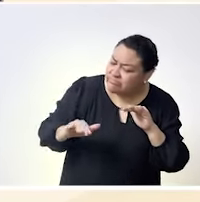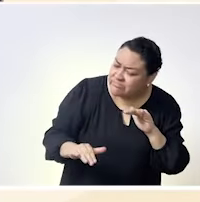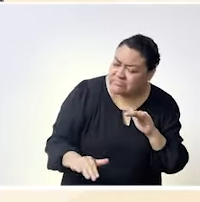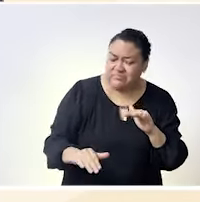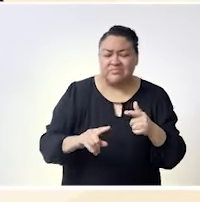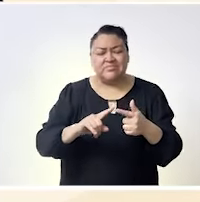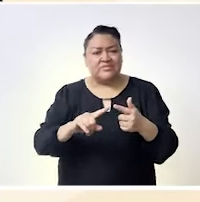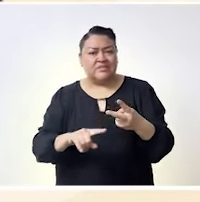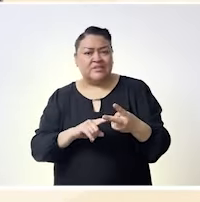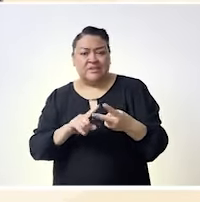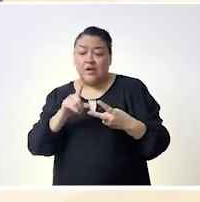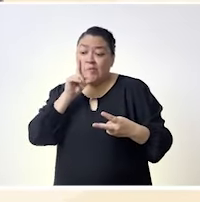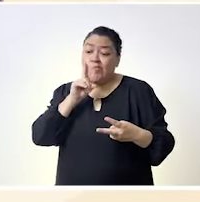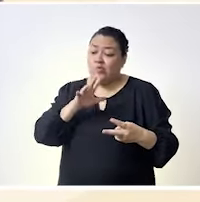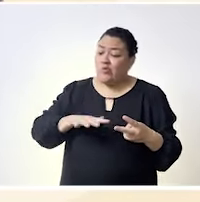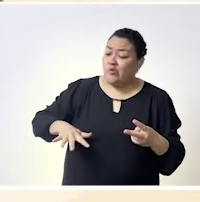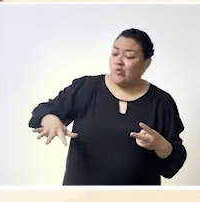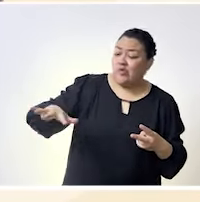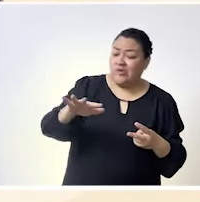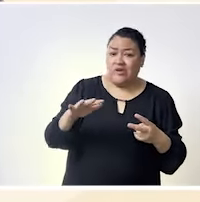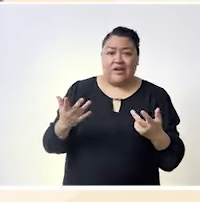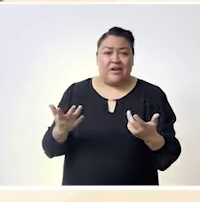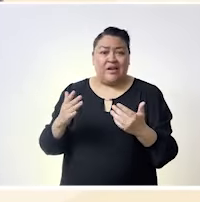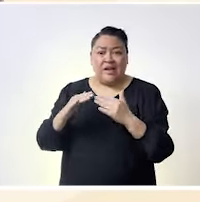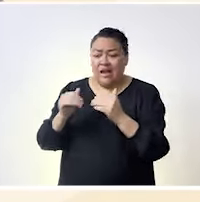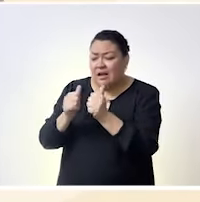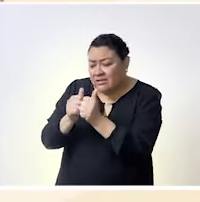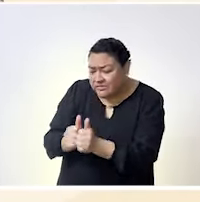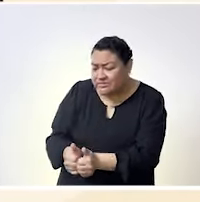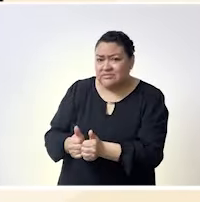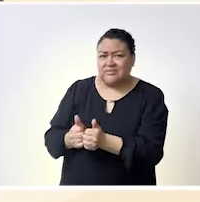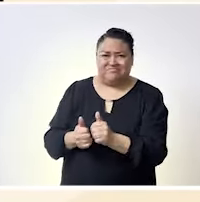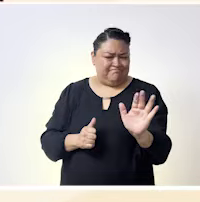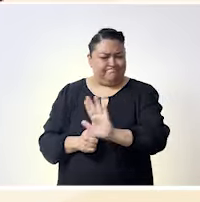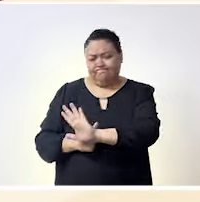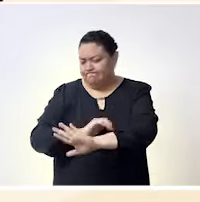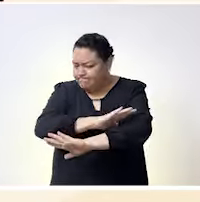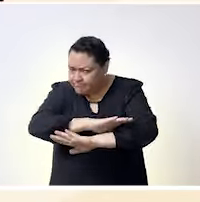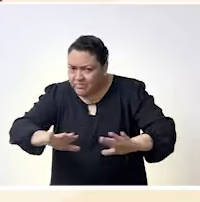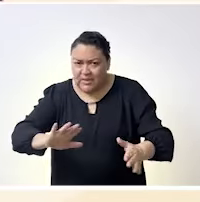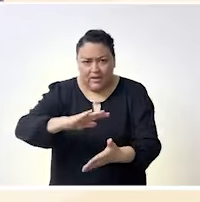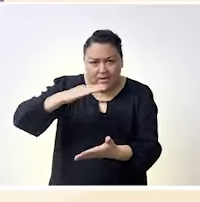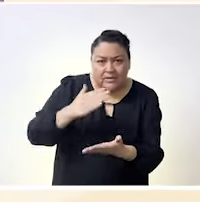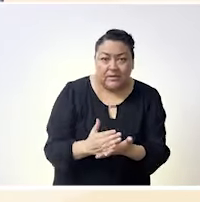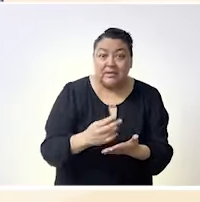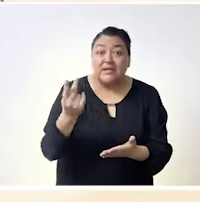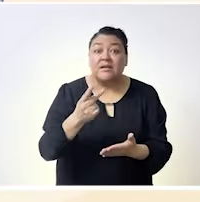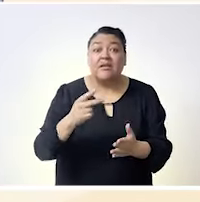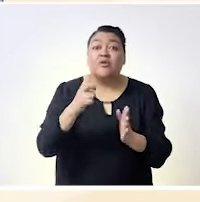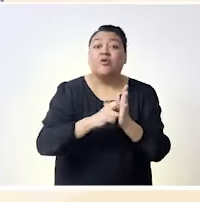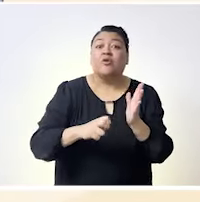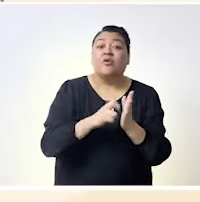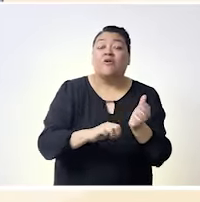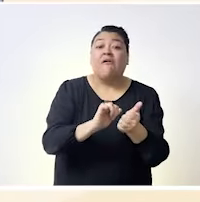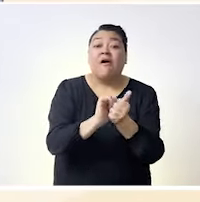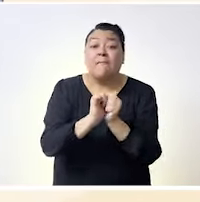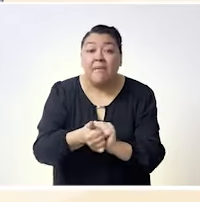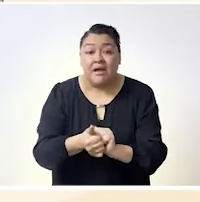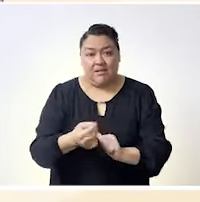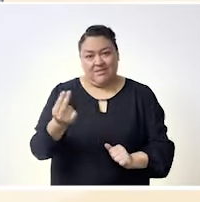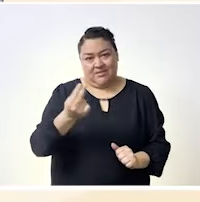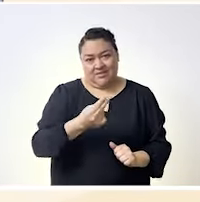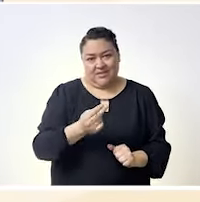sumisas al este estar en el espacio de la domesticidad bueno en fin la transformación